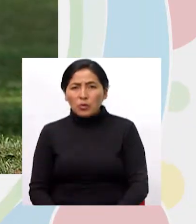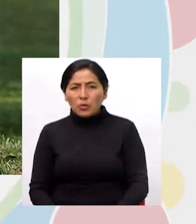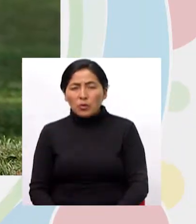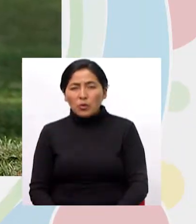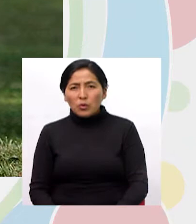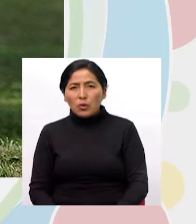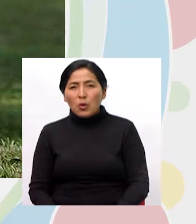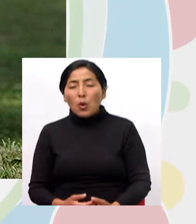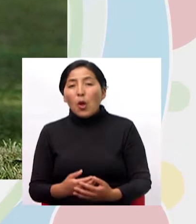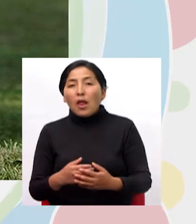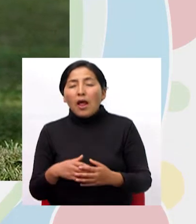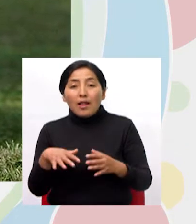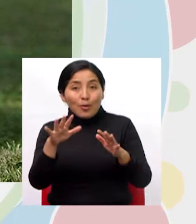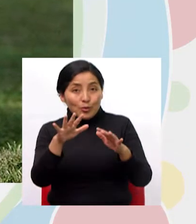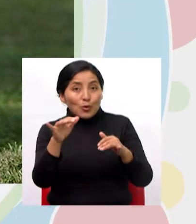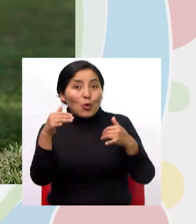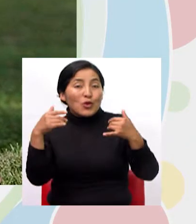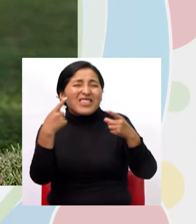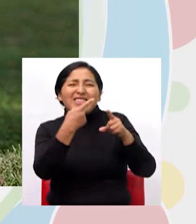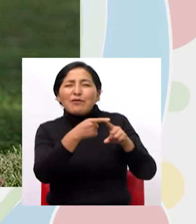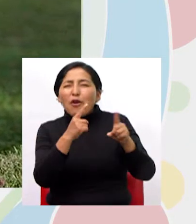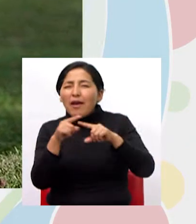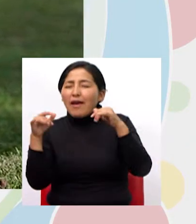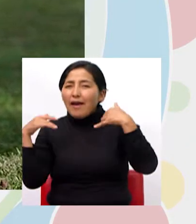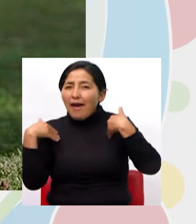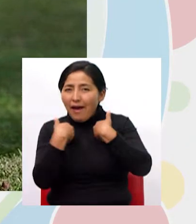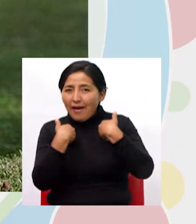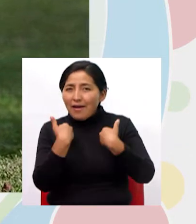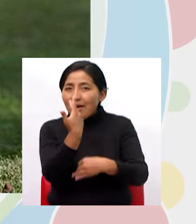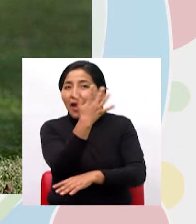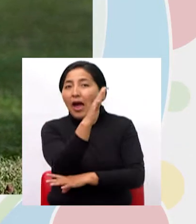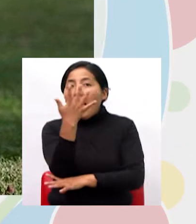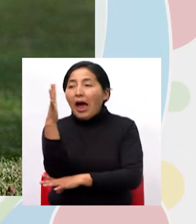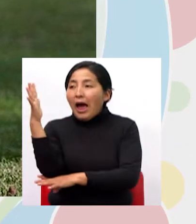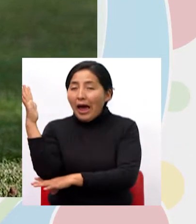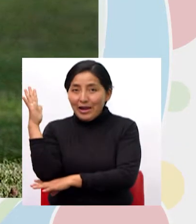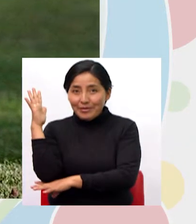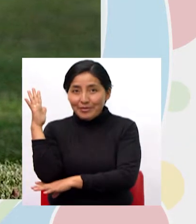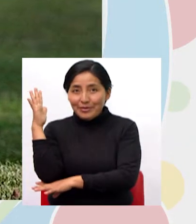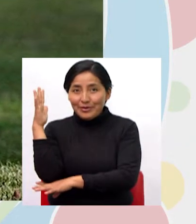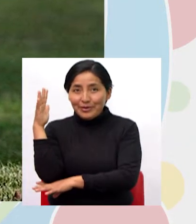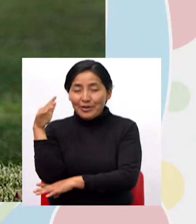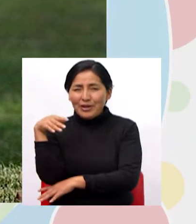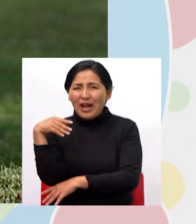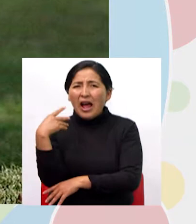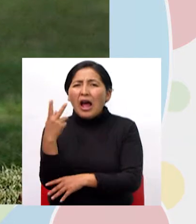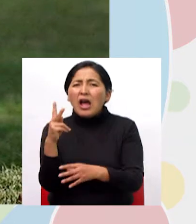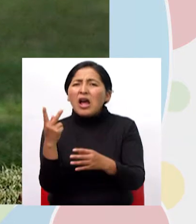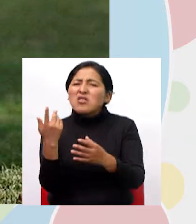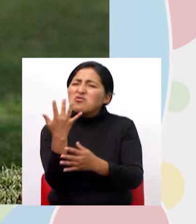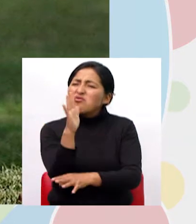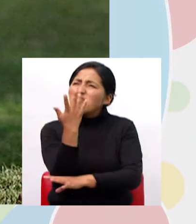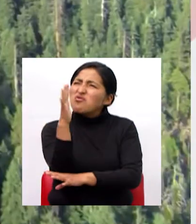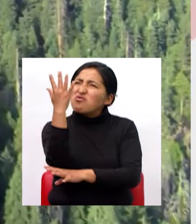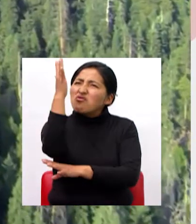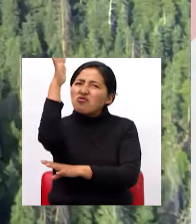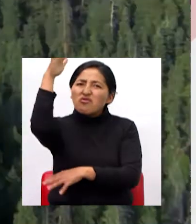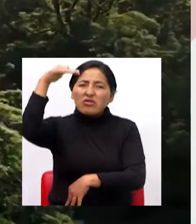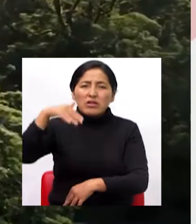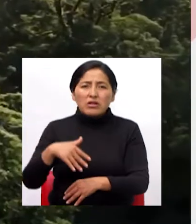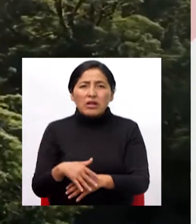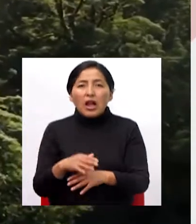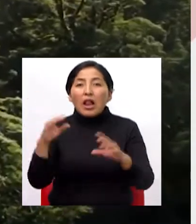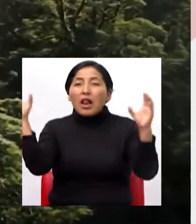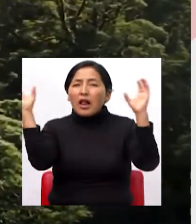están los venados en estos lugares hay árboles demasiado altos, su clima es